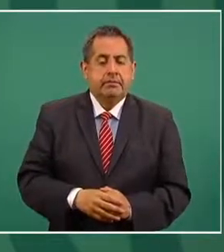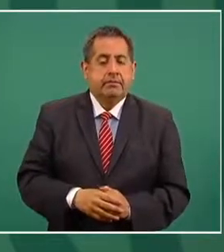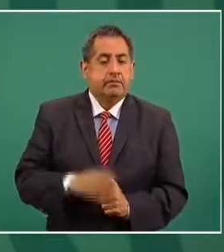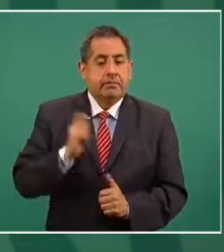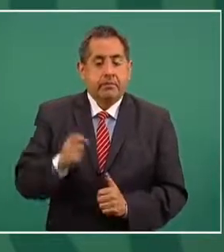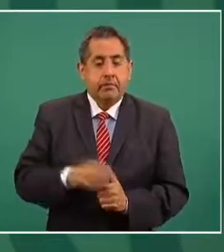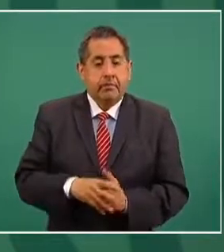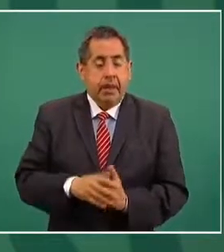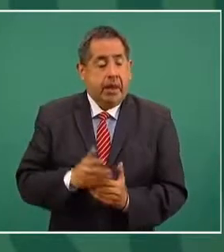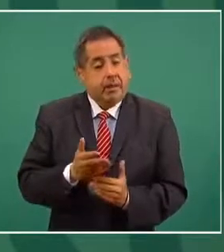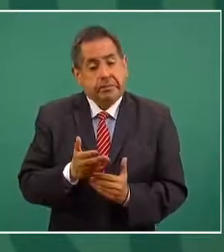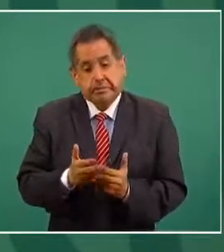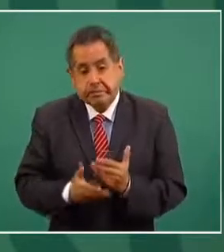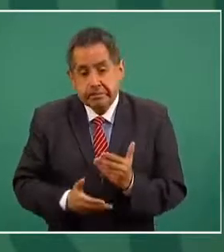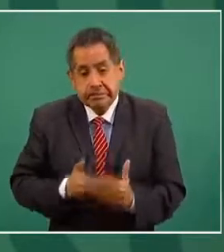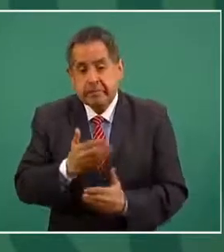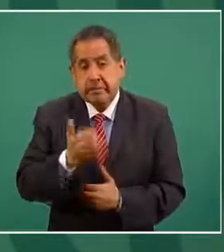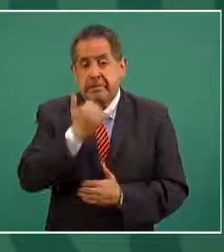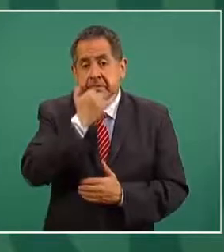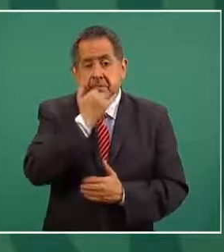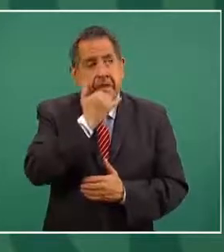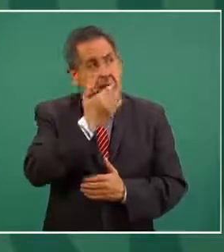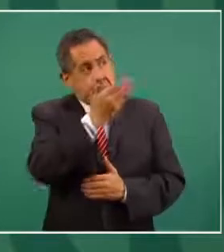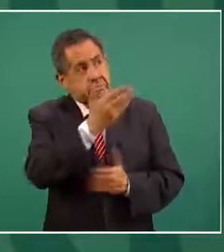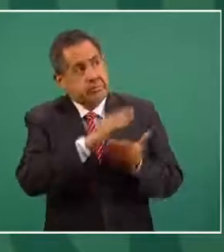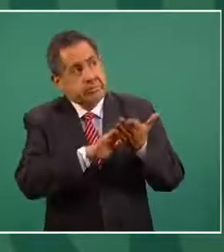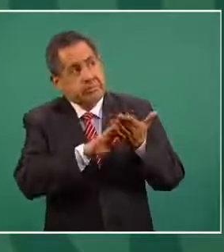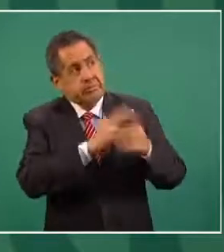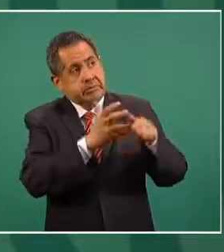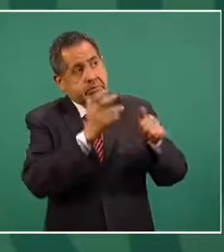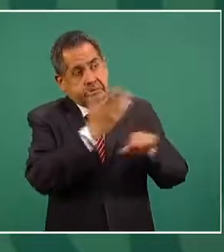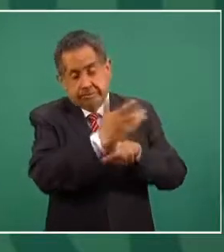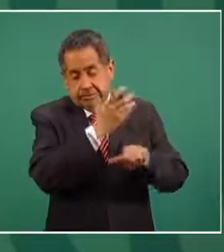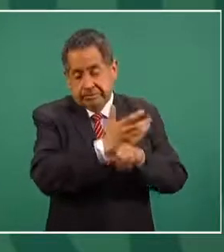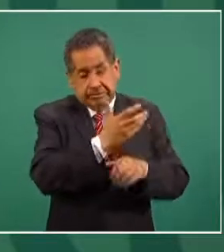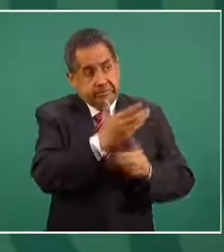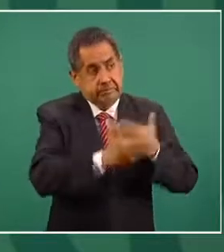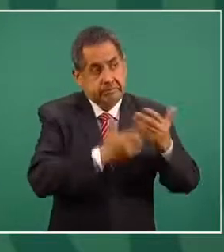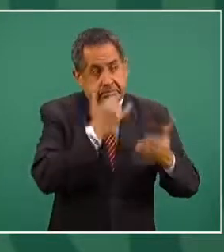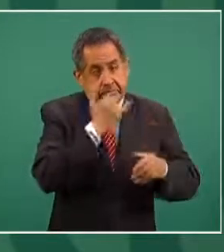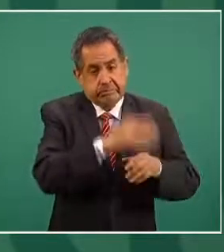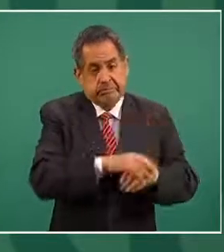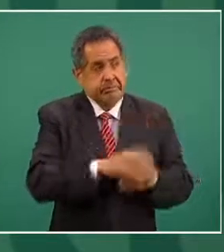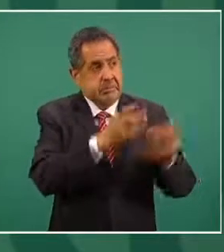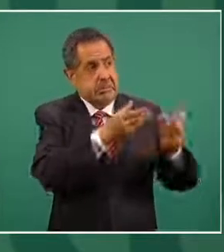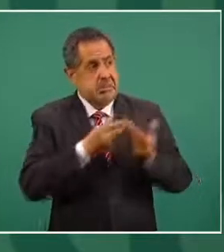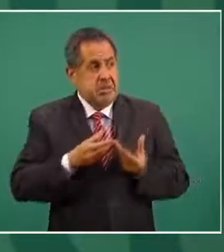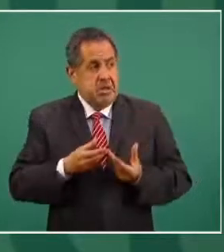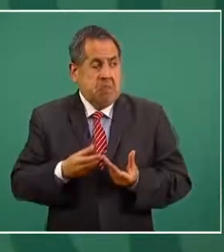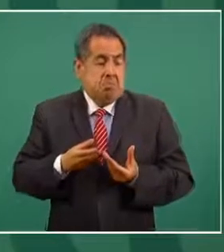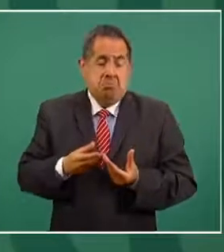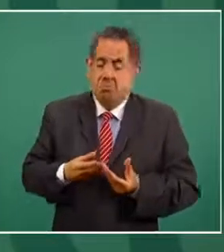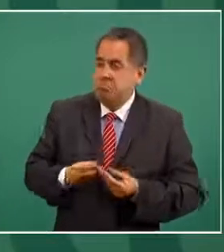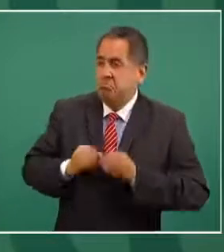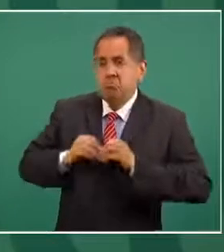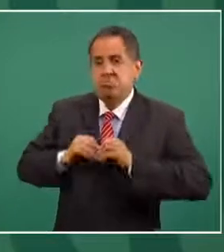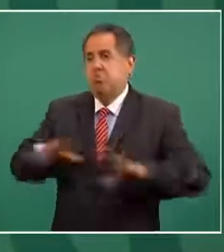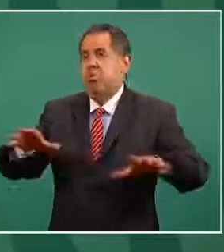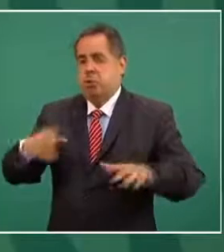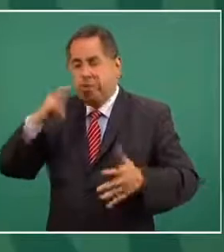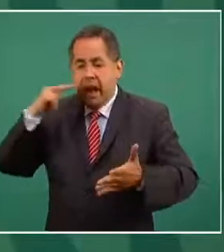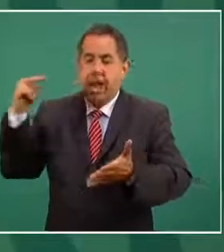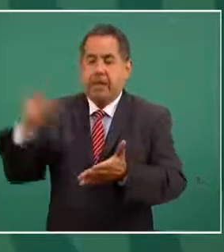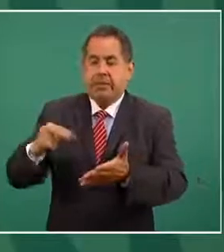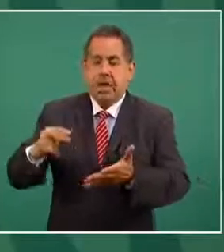disculpa al gobierno de Estados Unidos por actuar de esta manera, porque